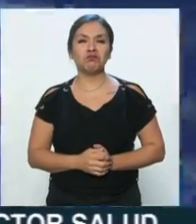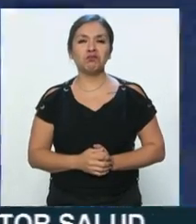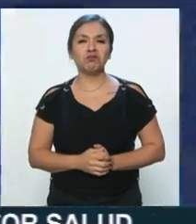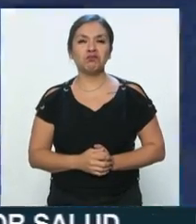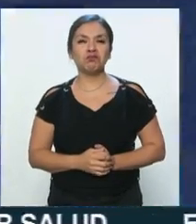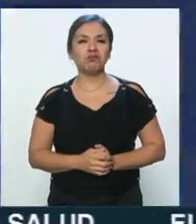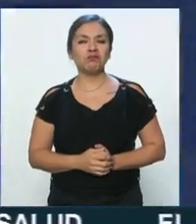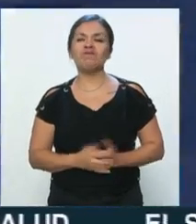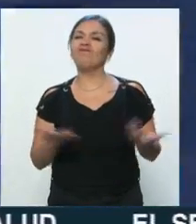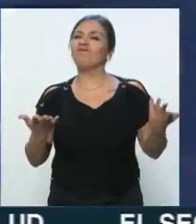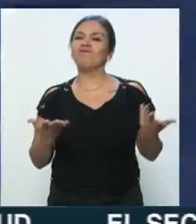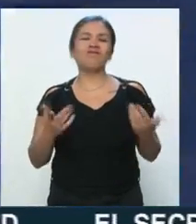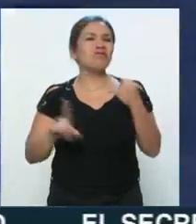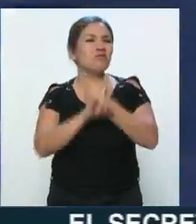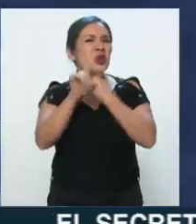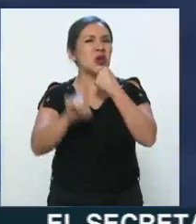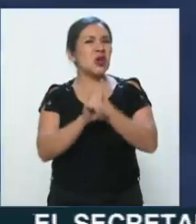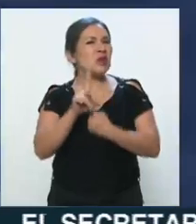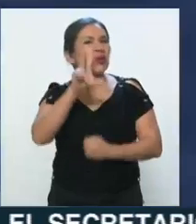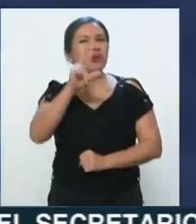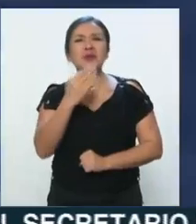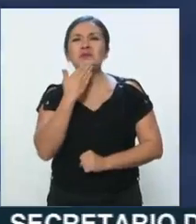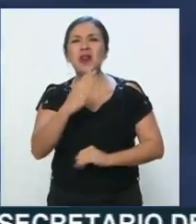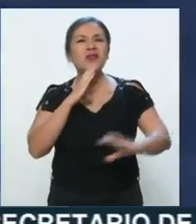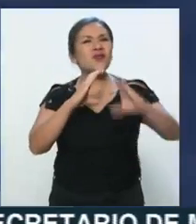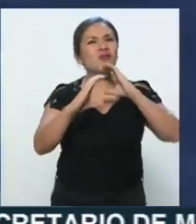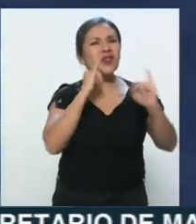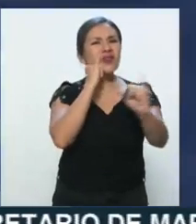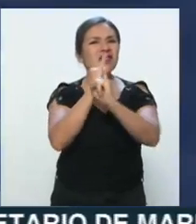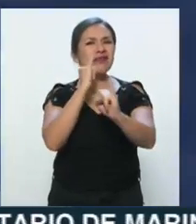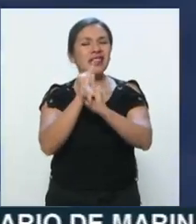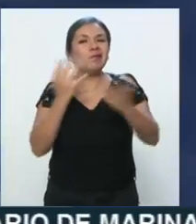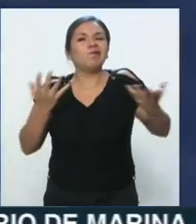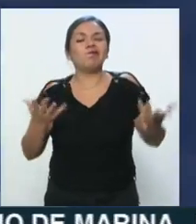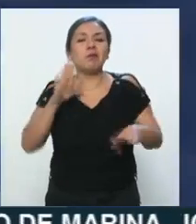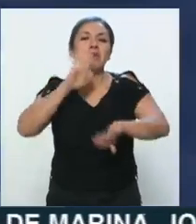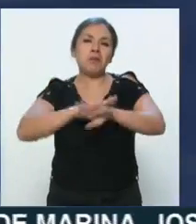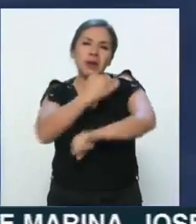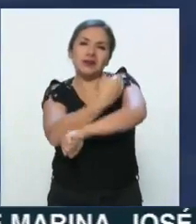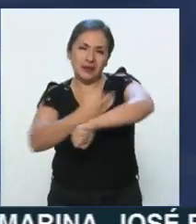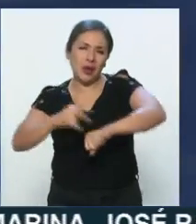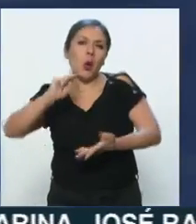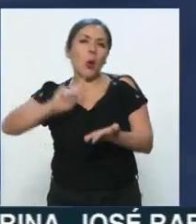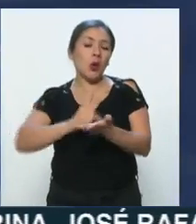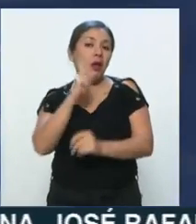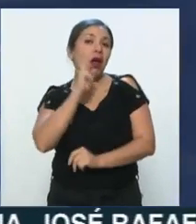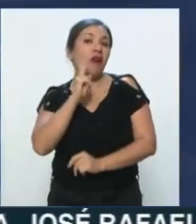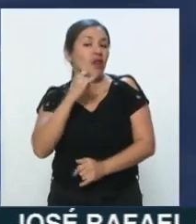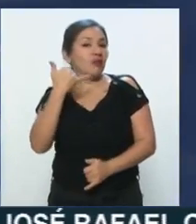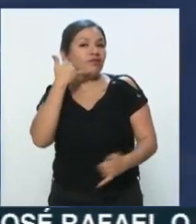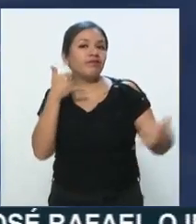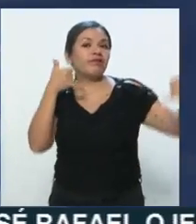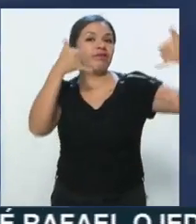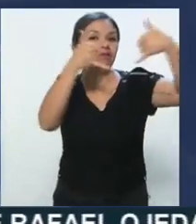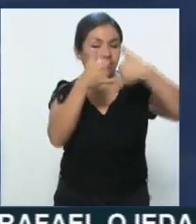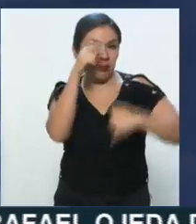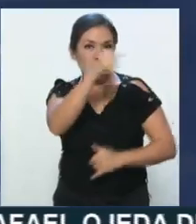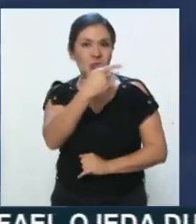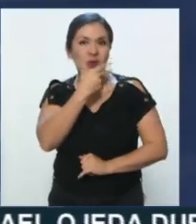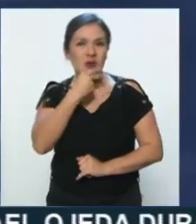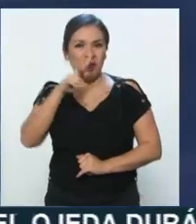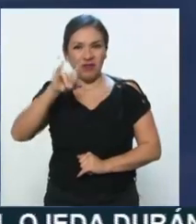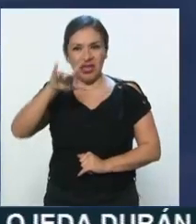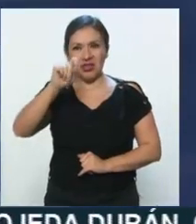Bueno, tenemos problemas con la banda ancha de internet, intentaremos más adelante comunicarnos de nuevo con Víctor Ronquillo